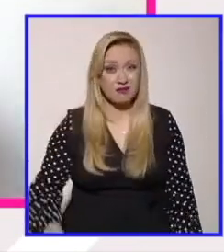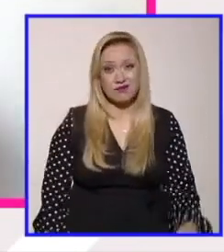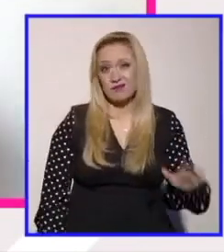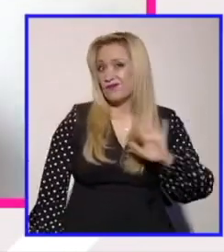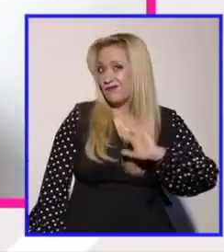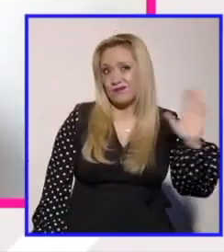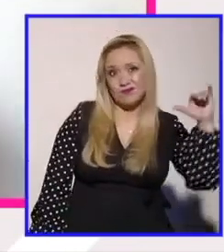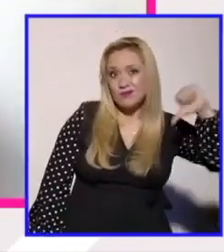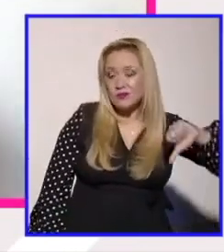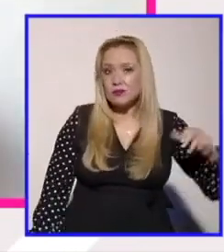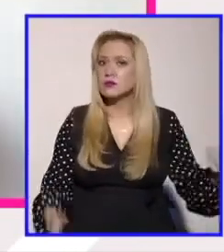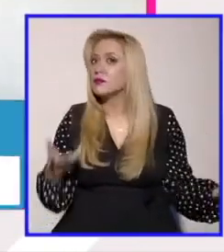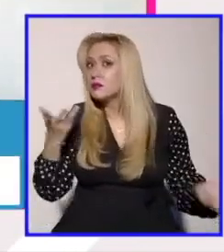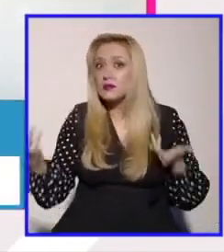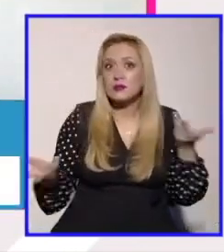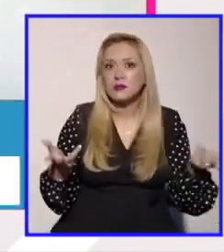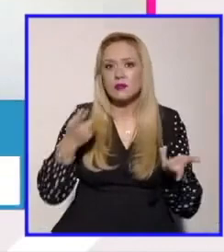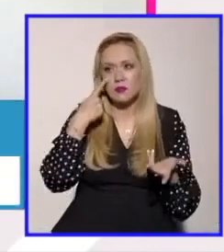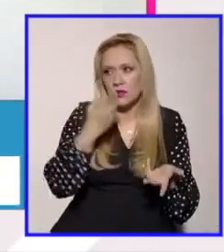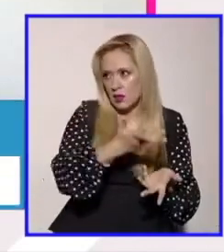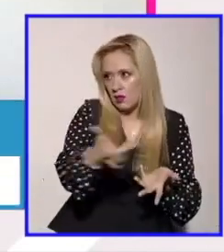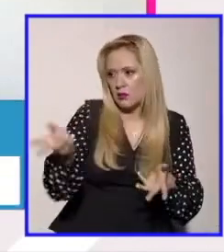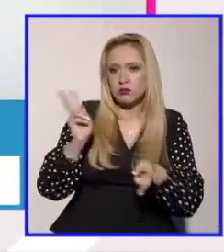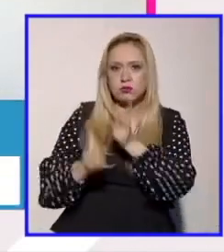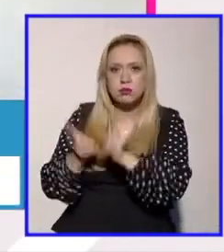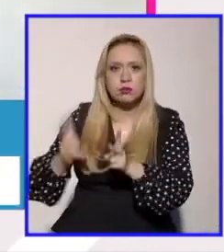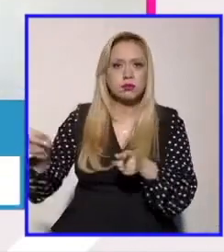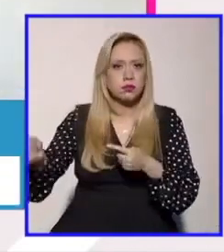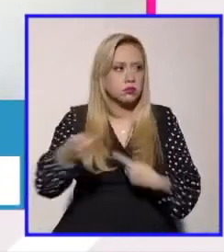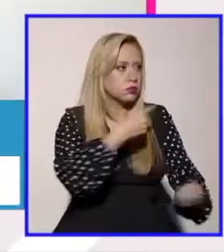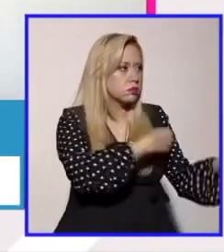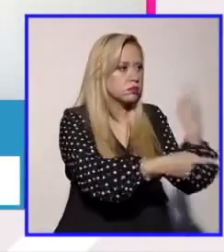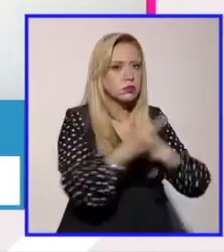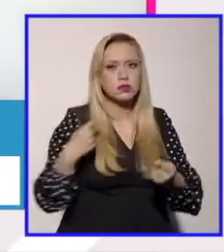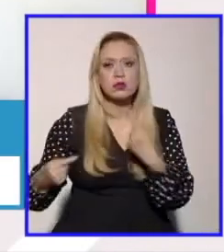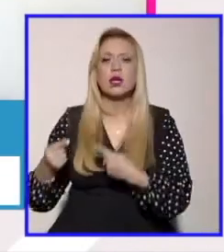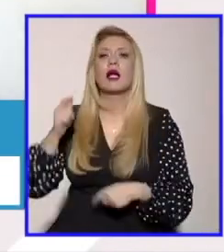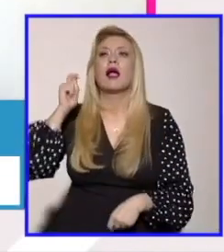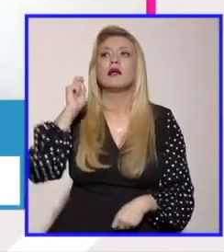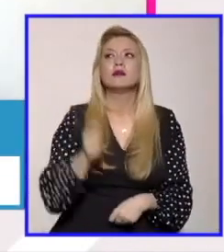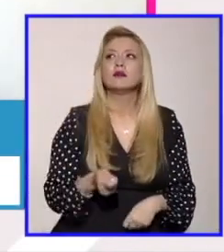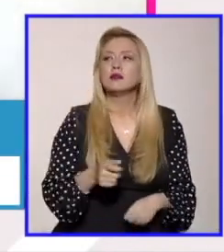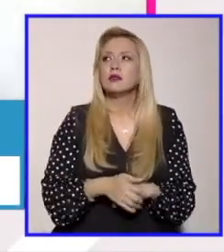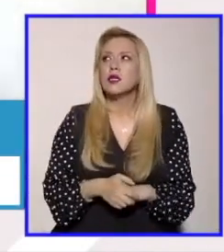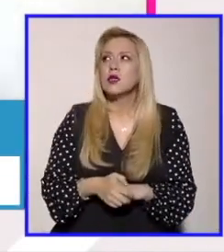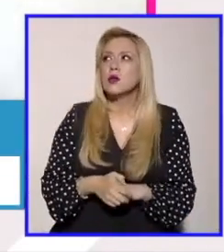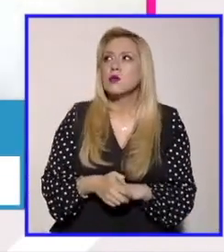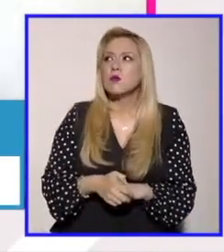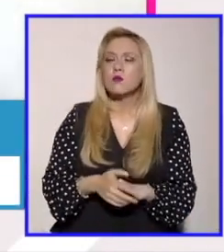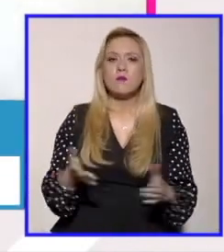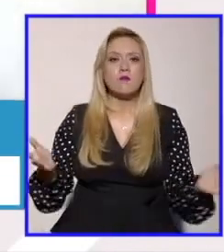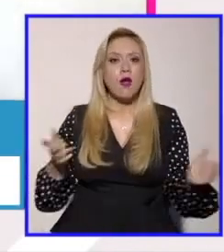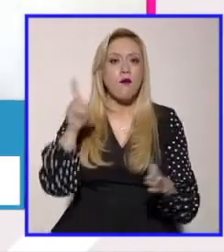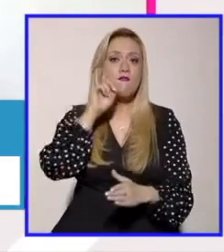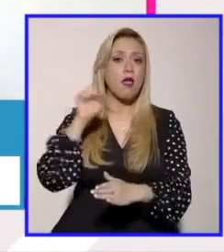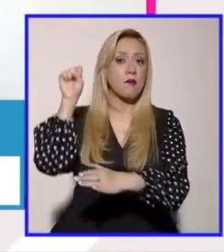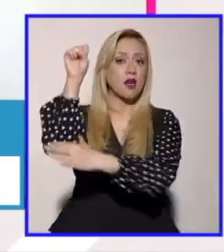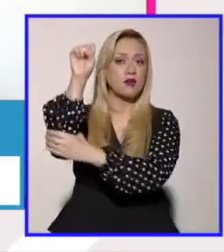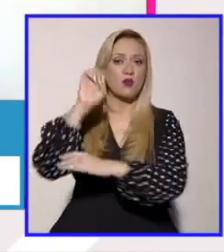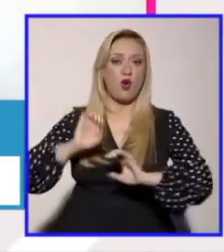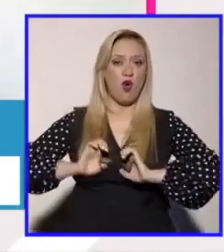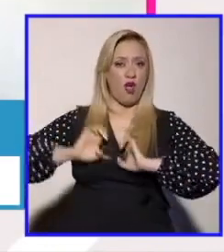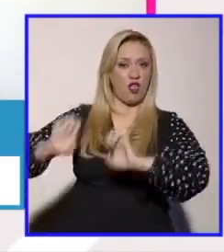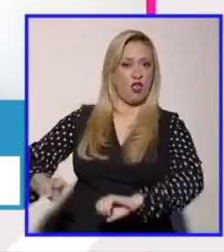considerando todo esto que ya dijeron tanto Shibón como Ofelia sobre no solamente estos feminismos transodiantes